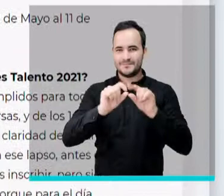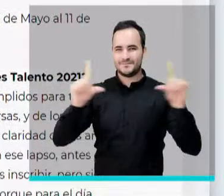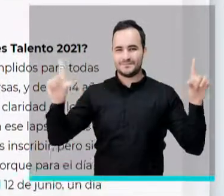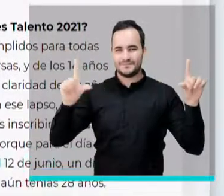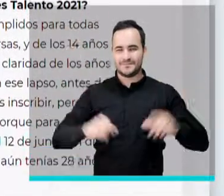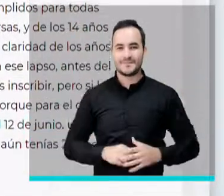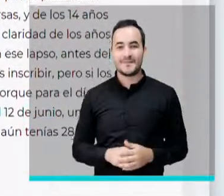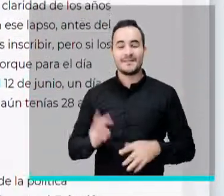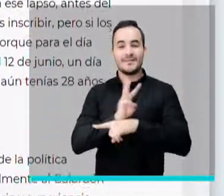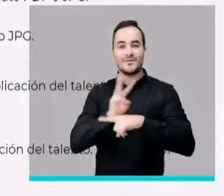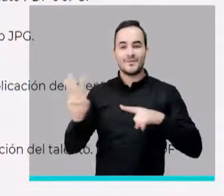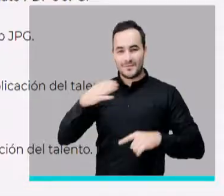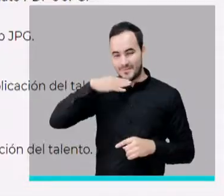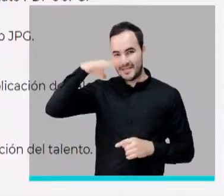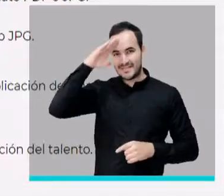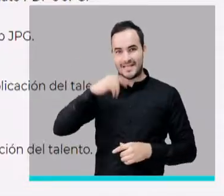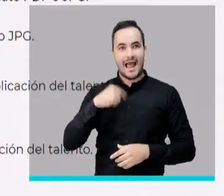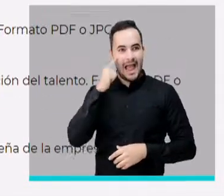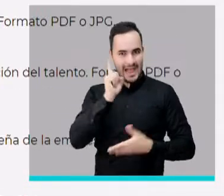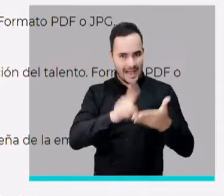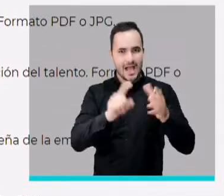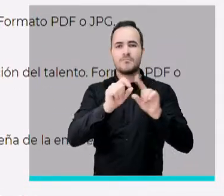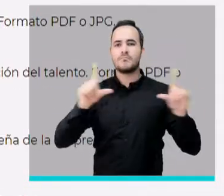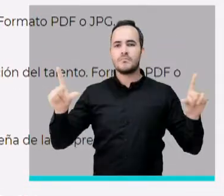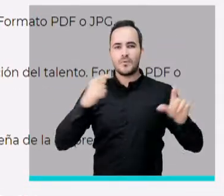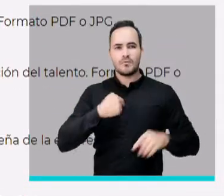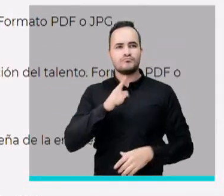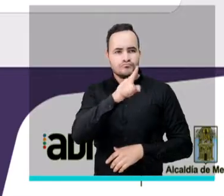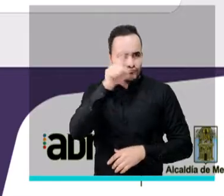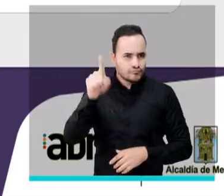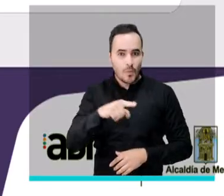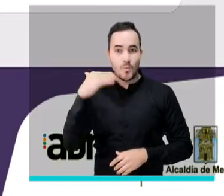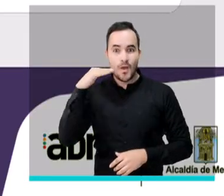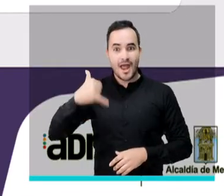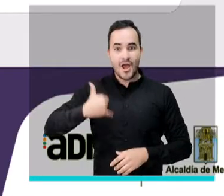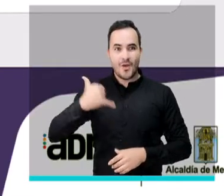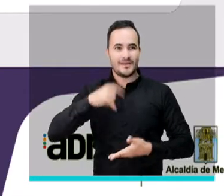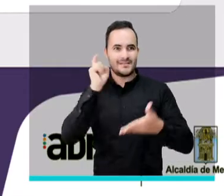la página web www.medellin.gov.co